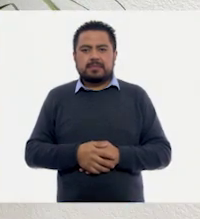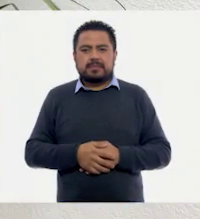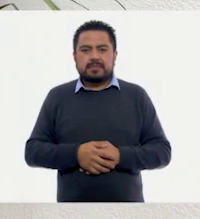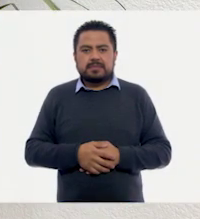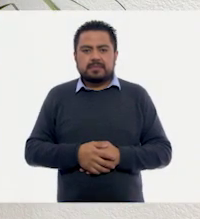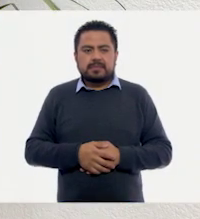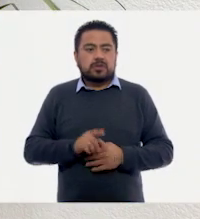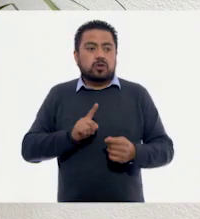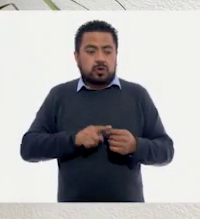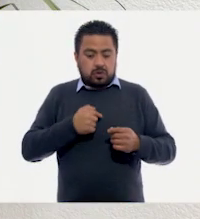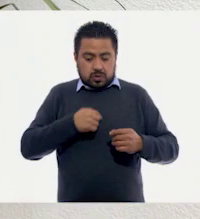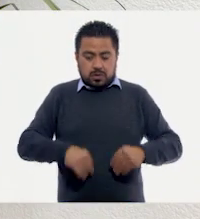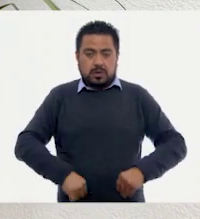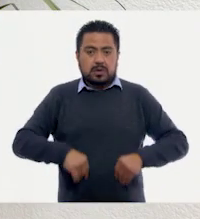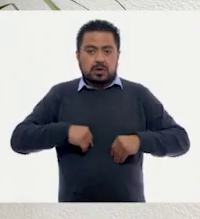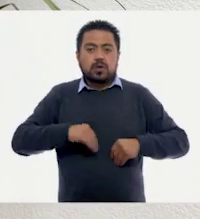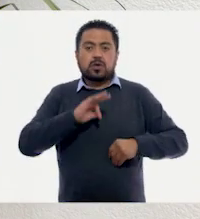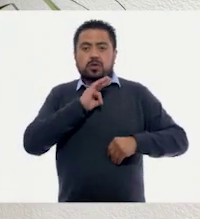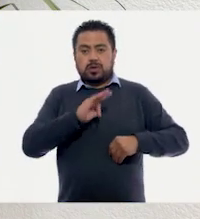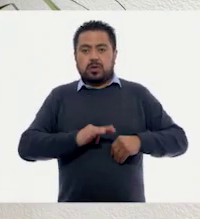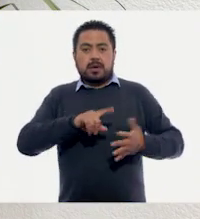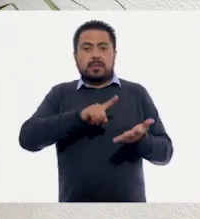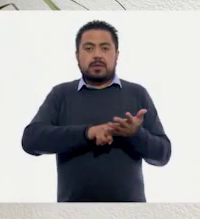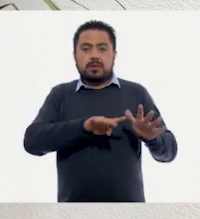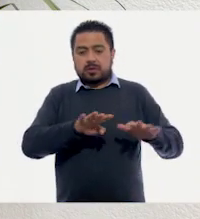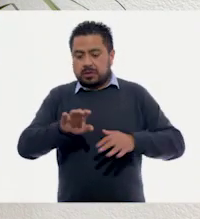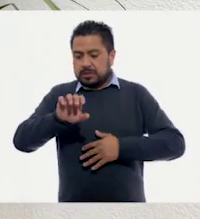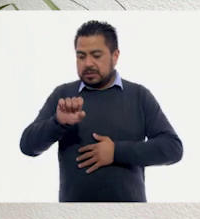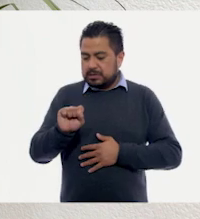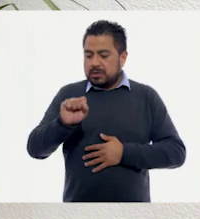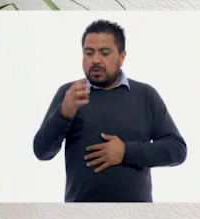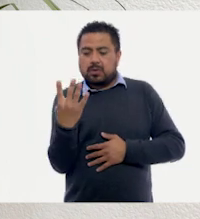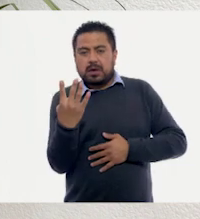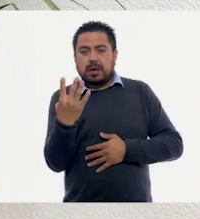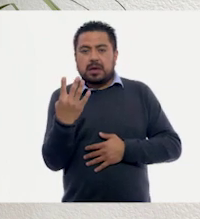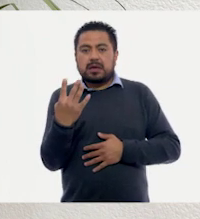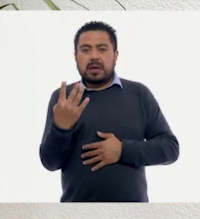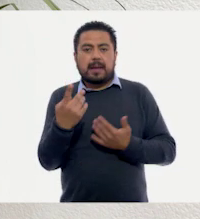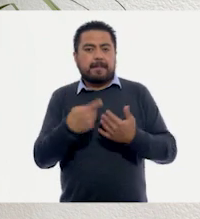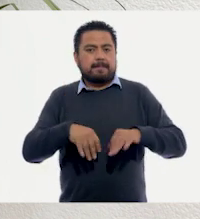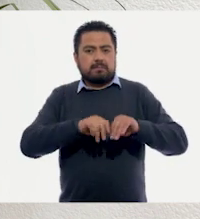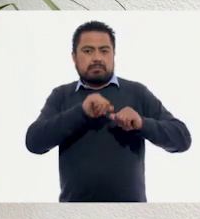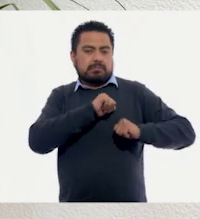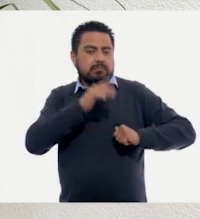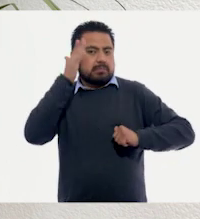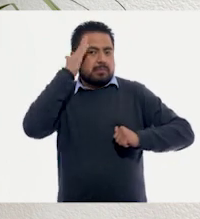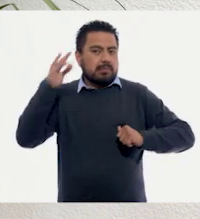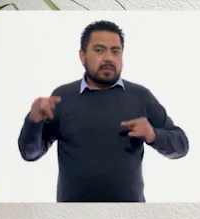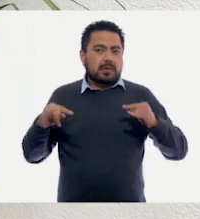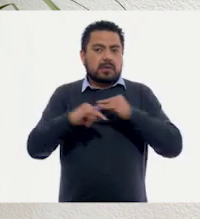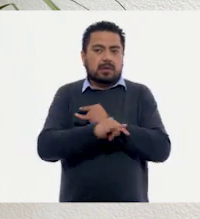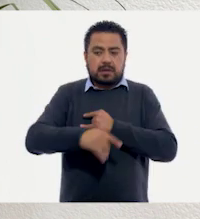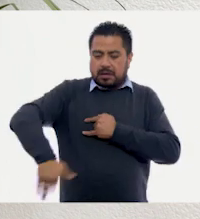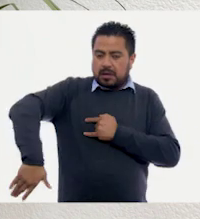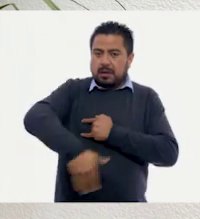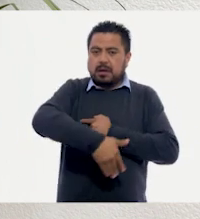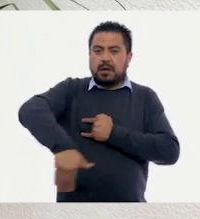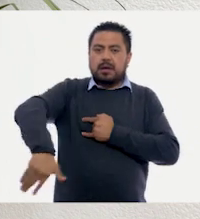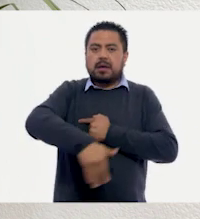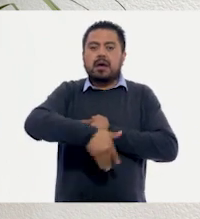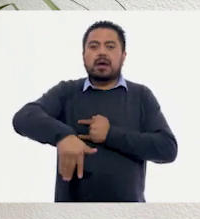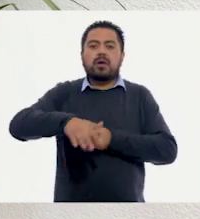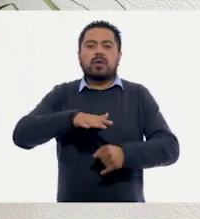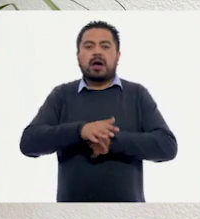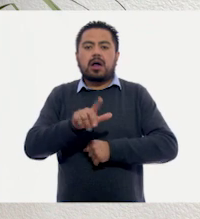Donde yo vivo en Toluca en 1964, una de las principales vías de comunicación era la